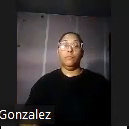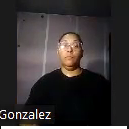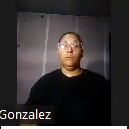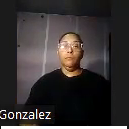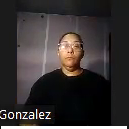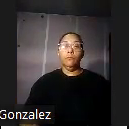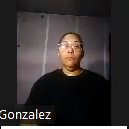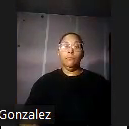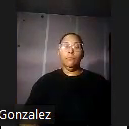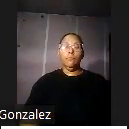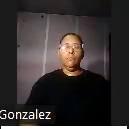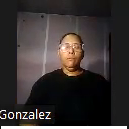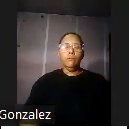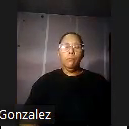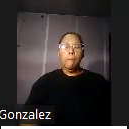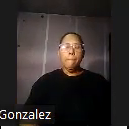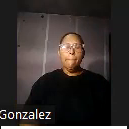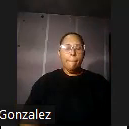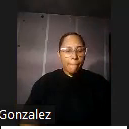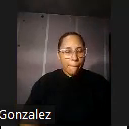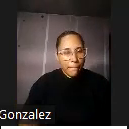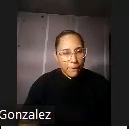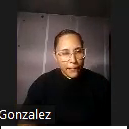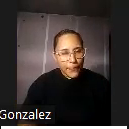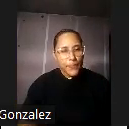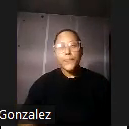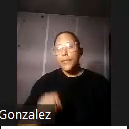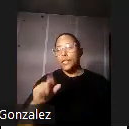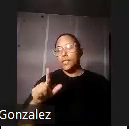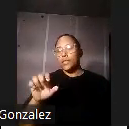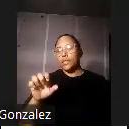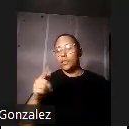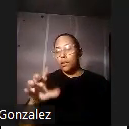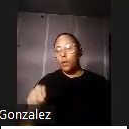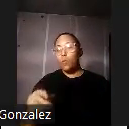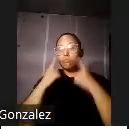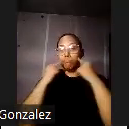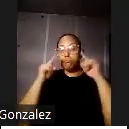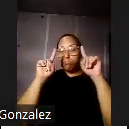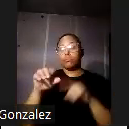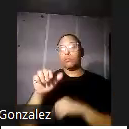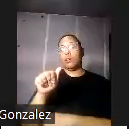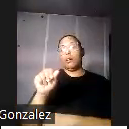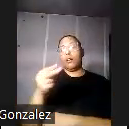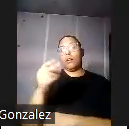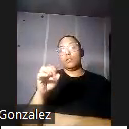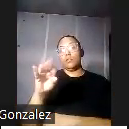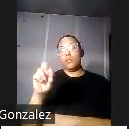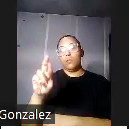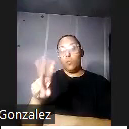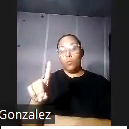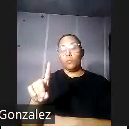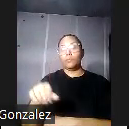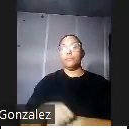legado y reconocimiento mundial del doctor los logros de Ashford en Puerto Rico fueron reconocidos